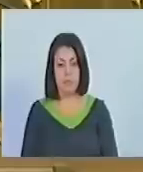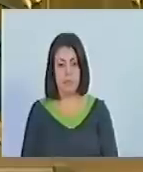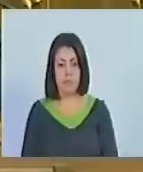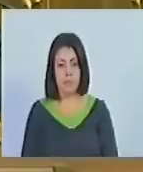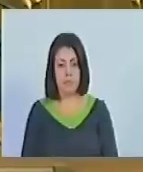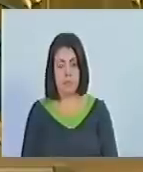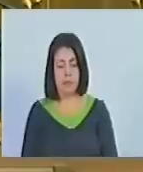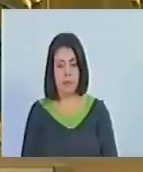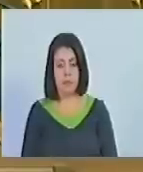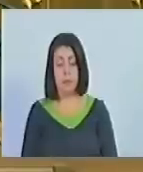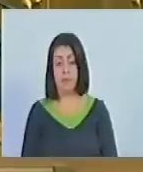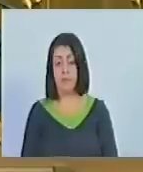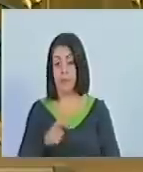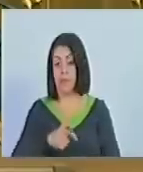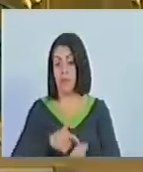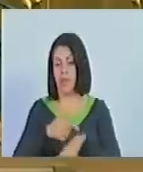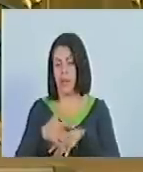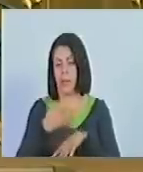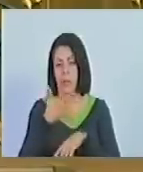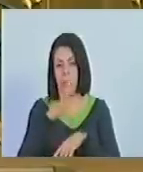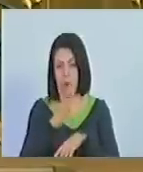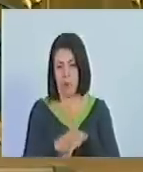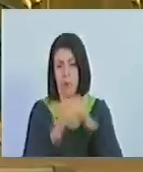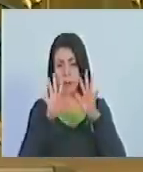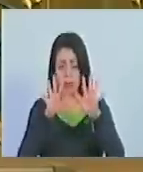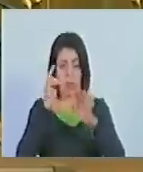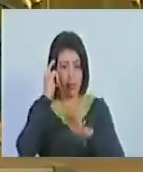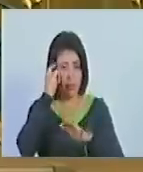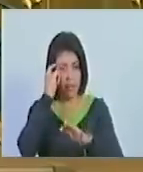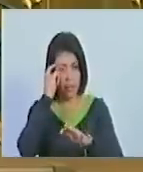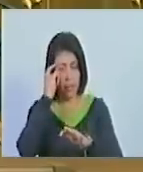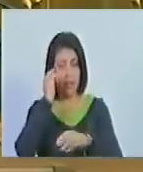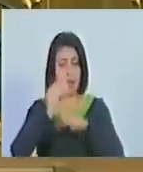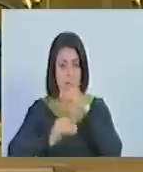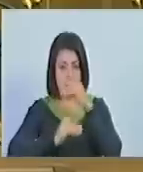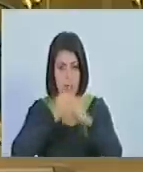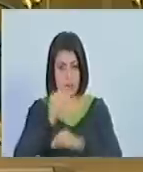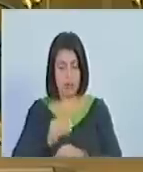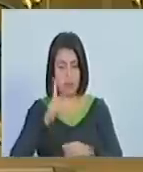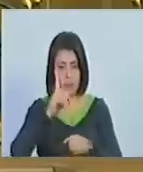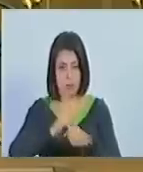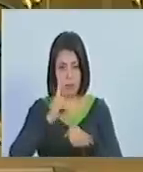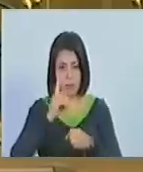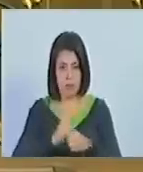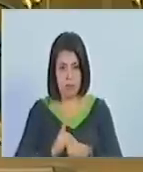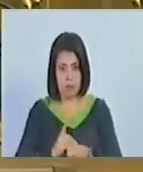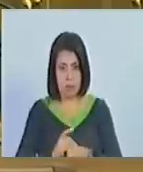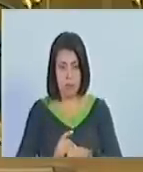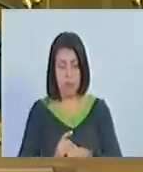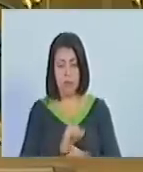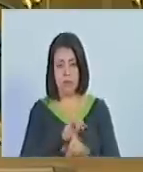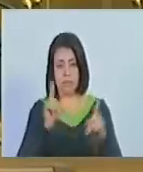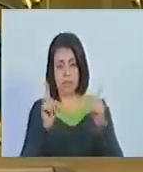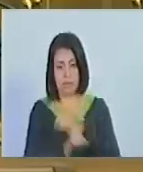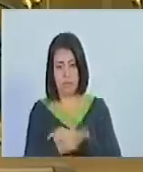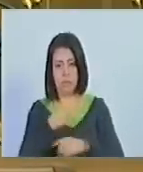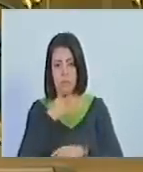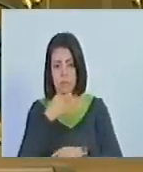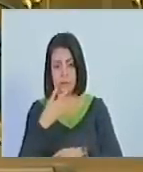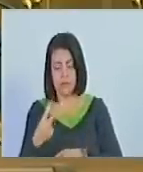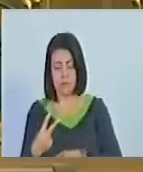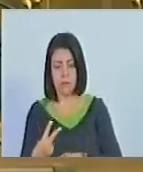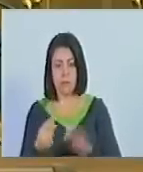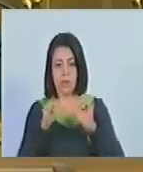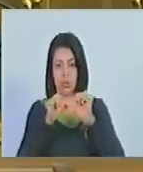el cual en un lapso no superior a 10 días efectuará el registro de la sustitución de las vocerías.